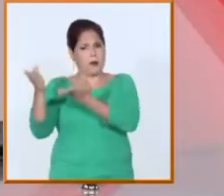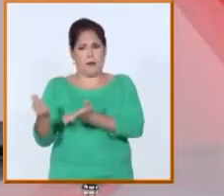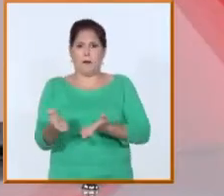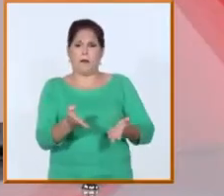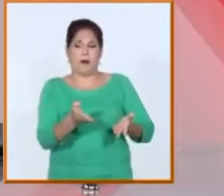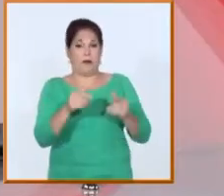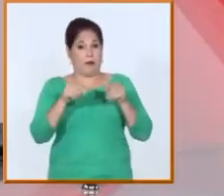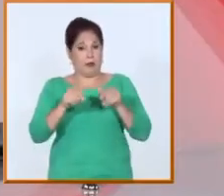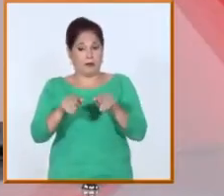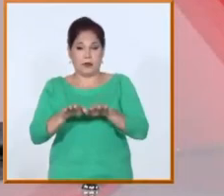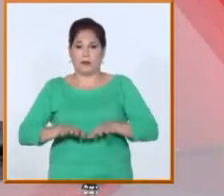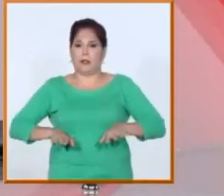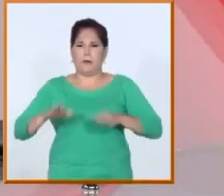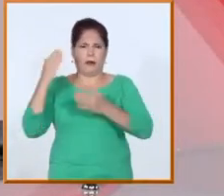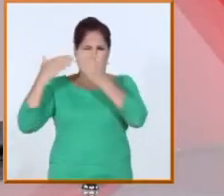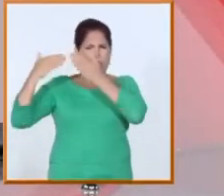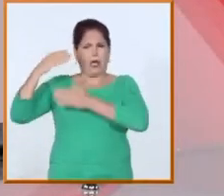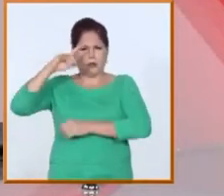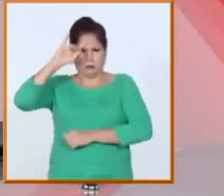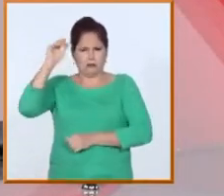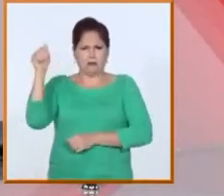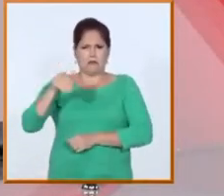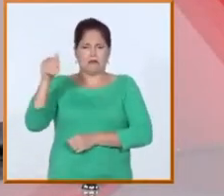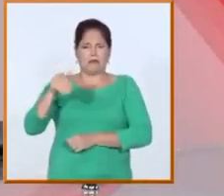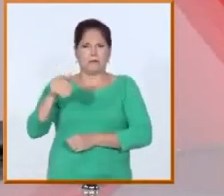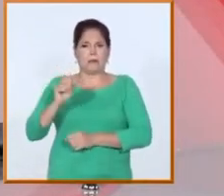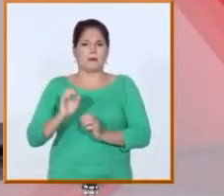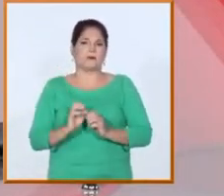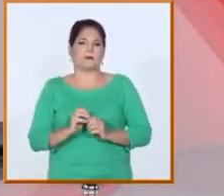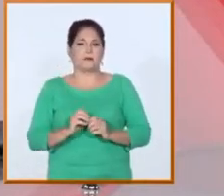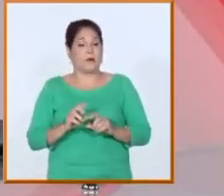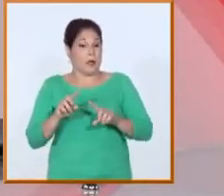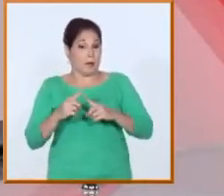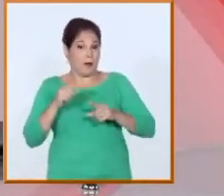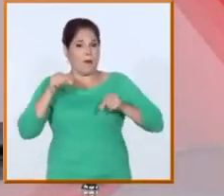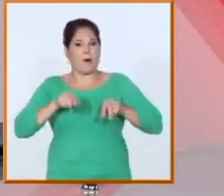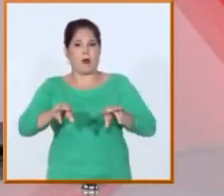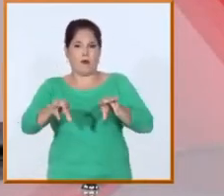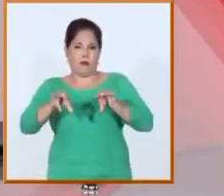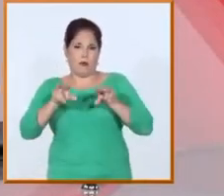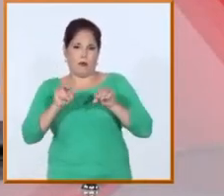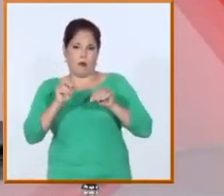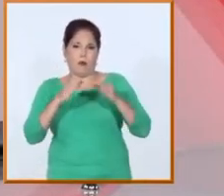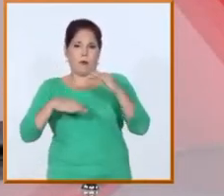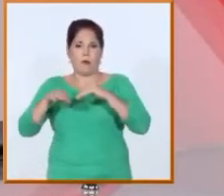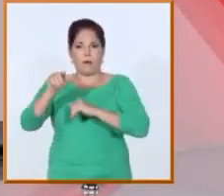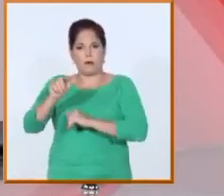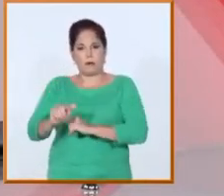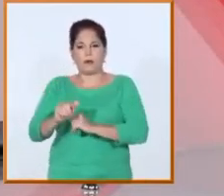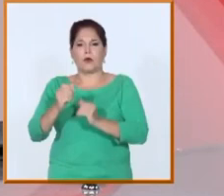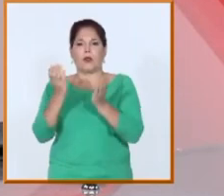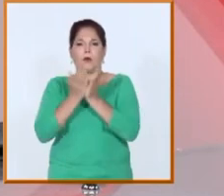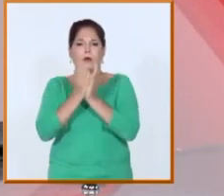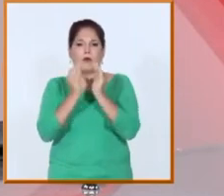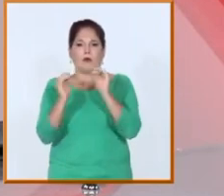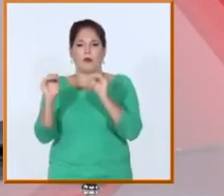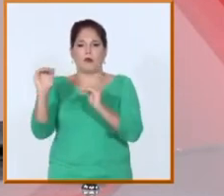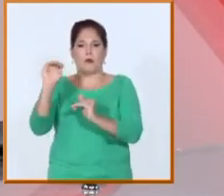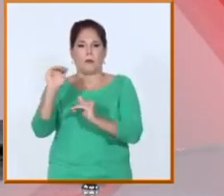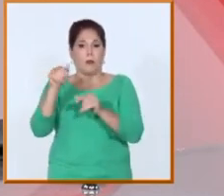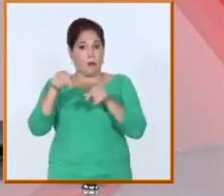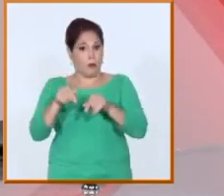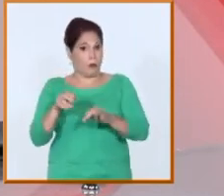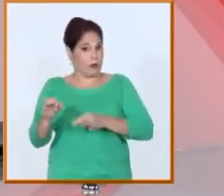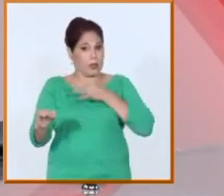el estudio. Ya ha estado con nosotros en otros momentos, en otras responsabilidades, pero un poco de esa trayectoria estaremos hablando hoy. Y también, por